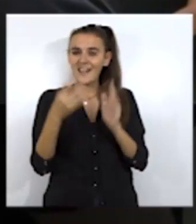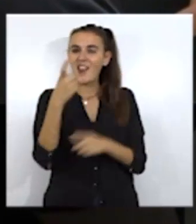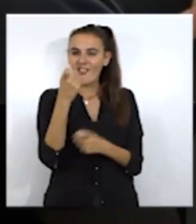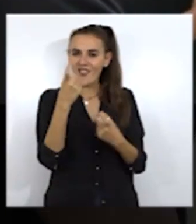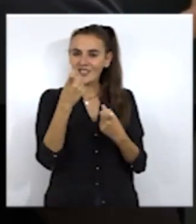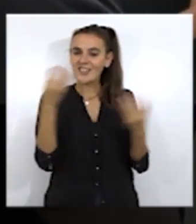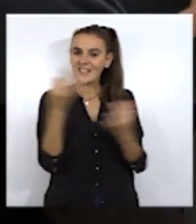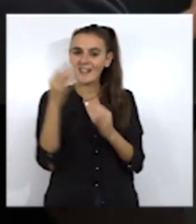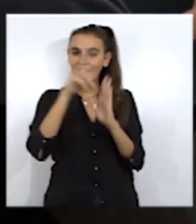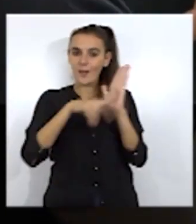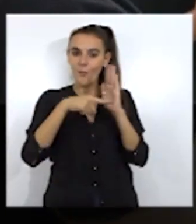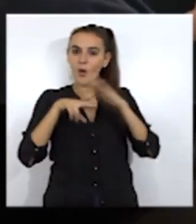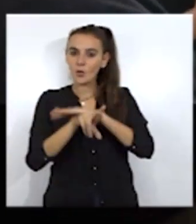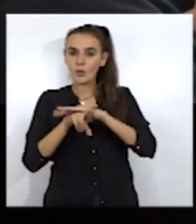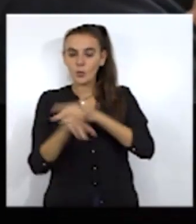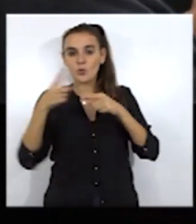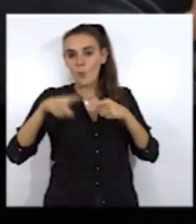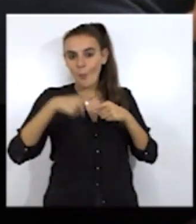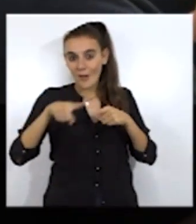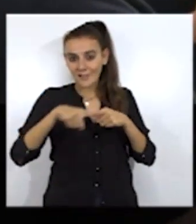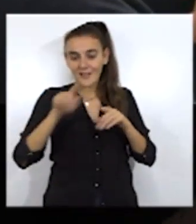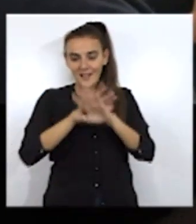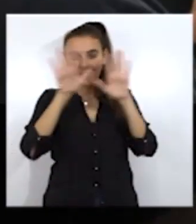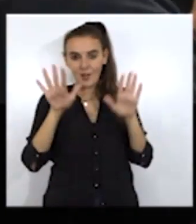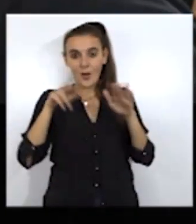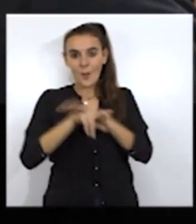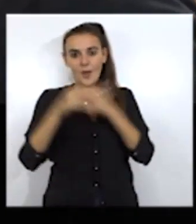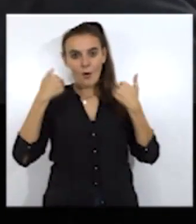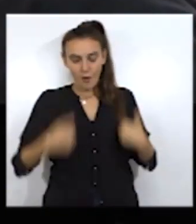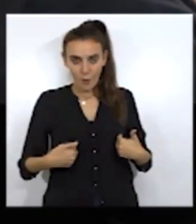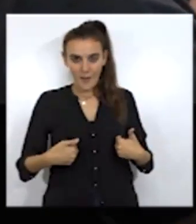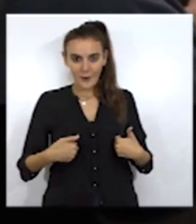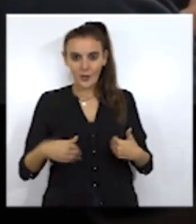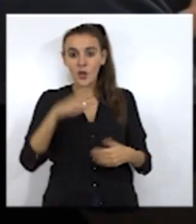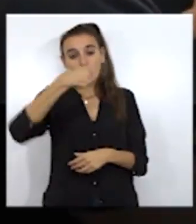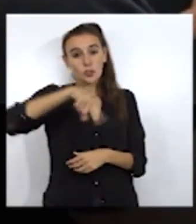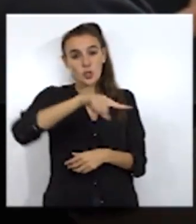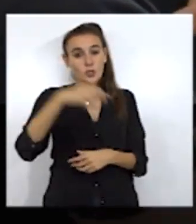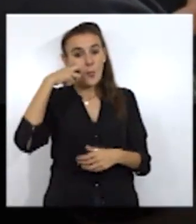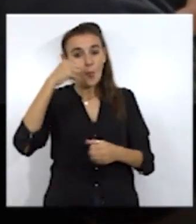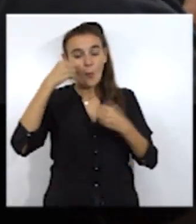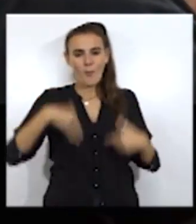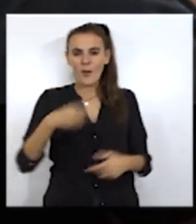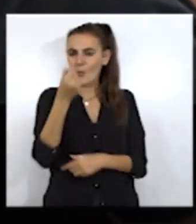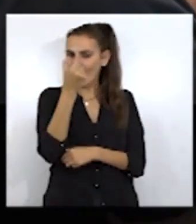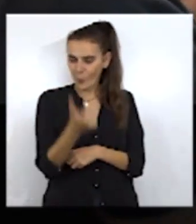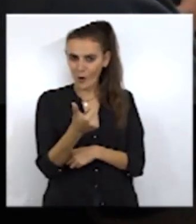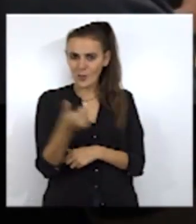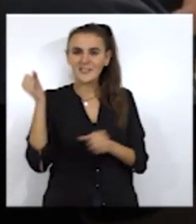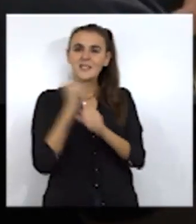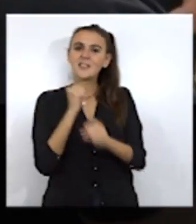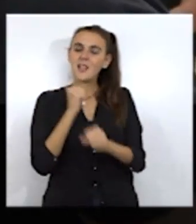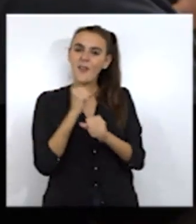de medios humanos. O sea que tenemos muy pocos efectivos y siempre trabajamos